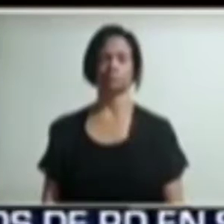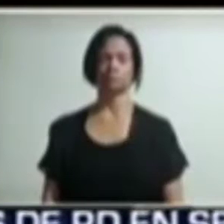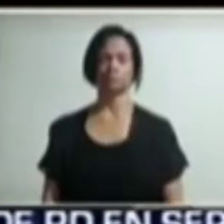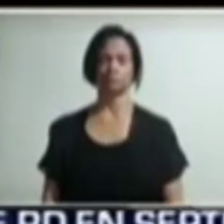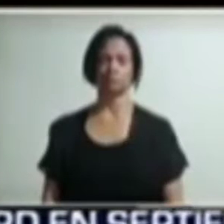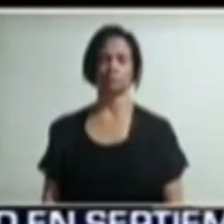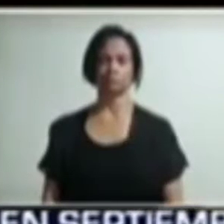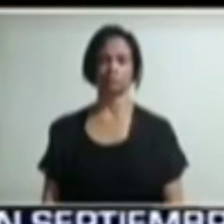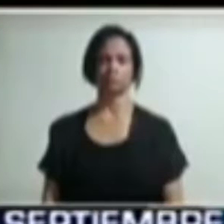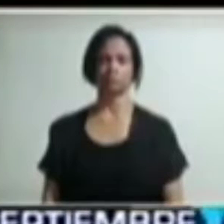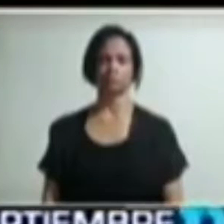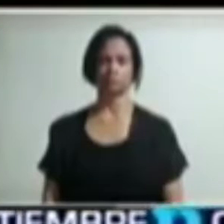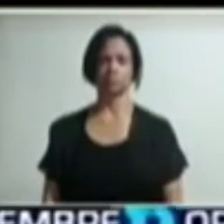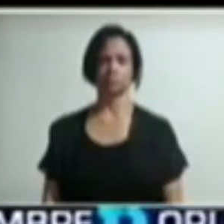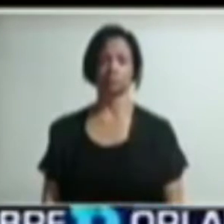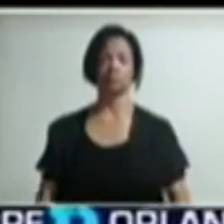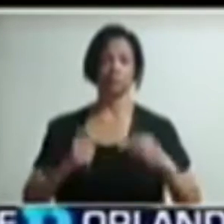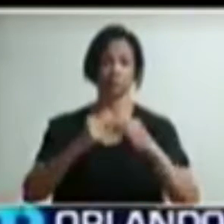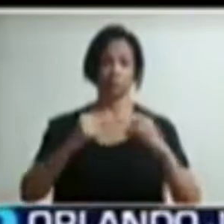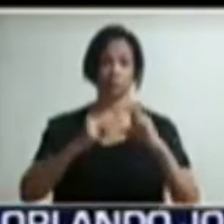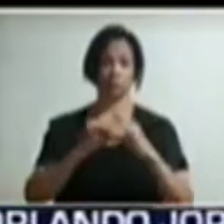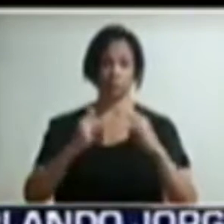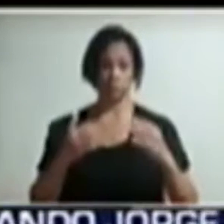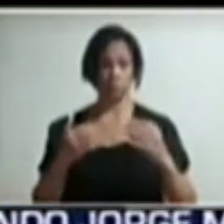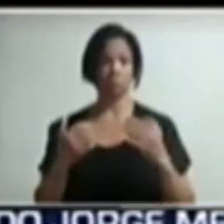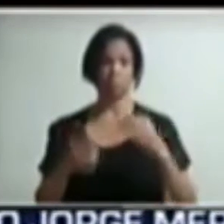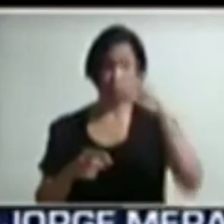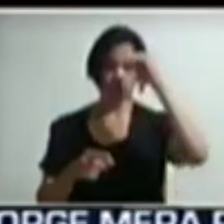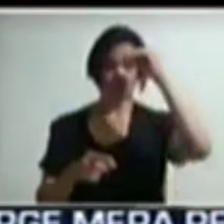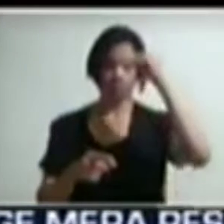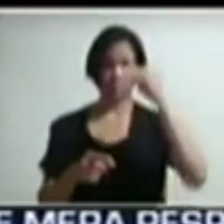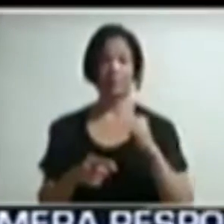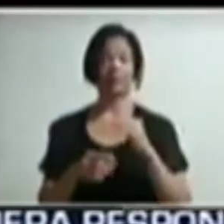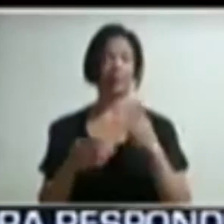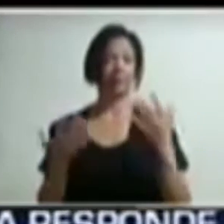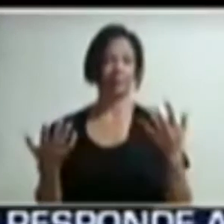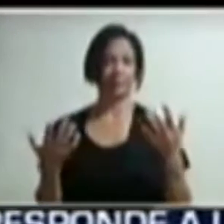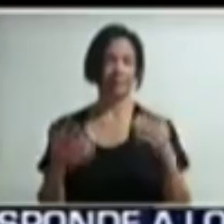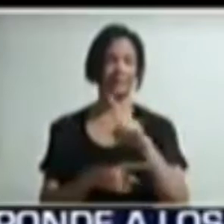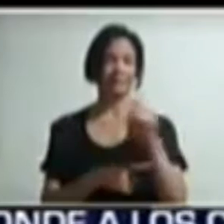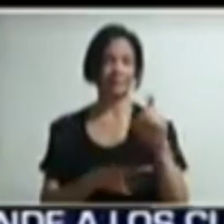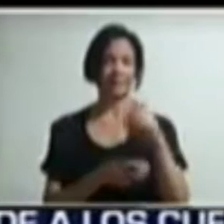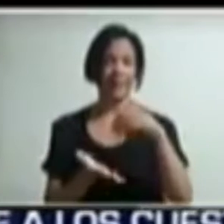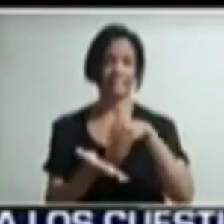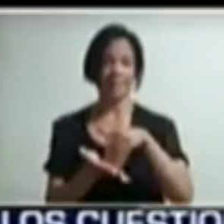Amigos, en Montecristi, un joven Instagramer con 100.000 seguidores